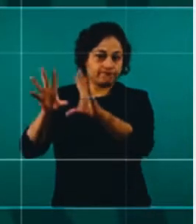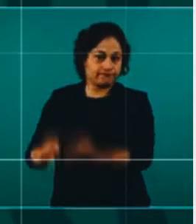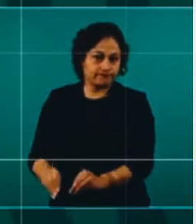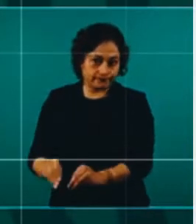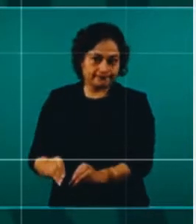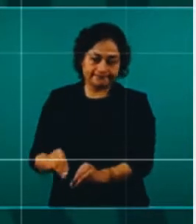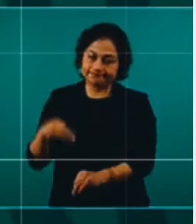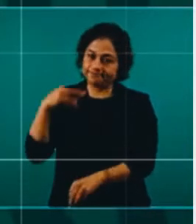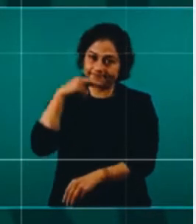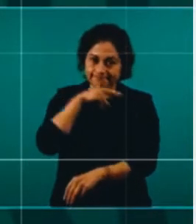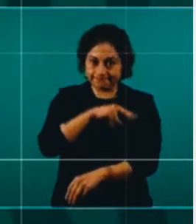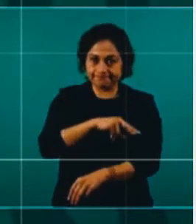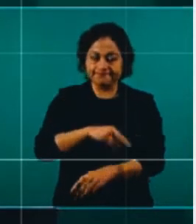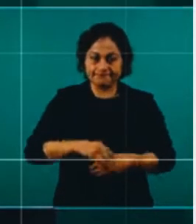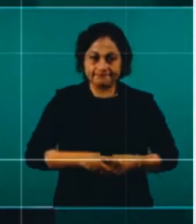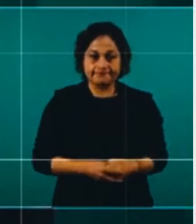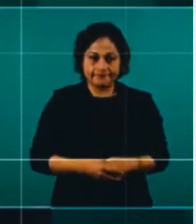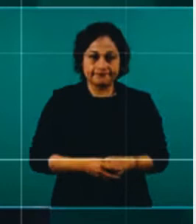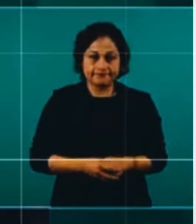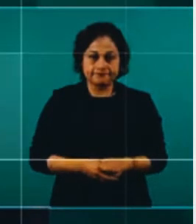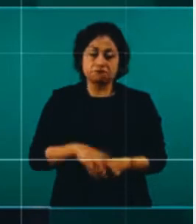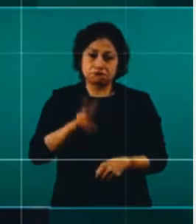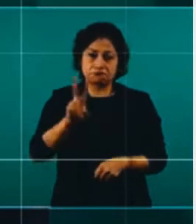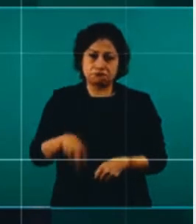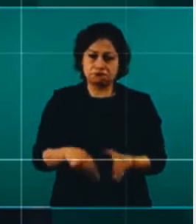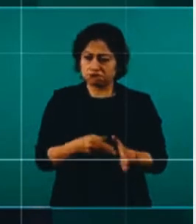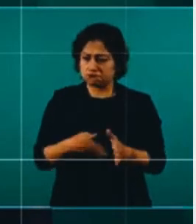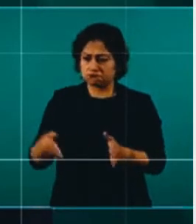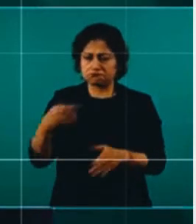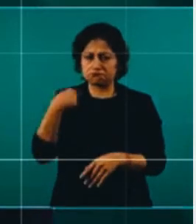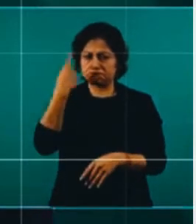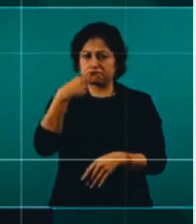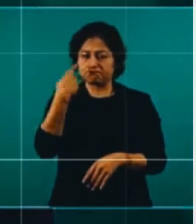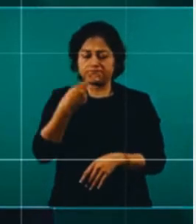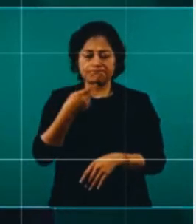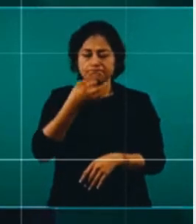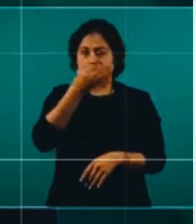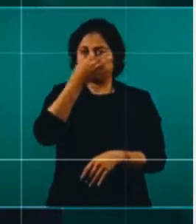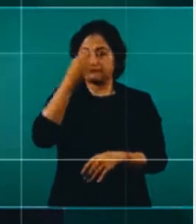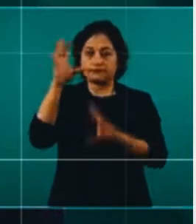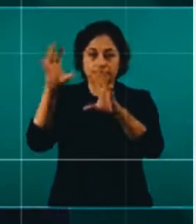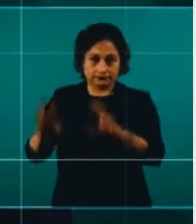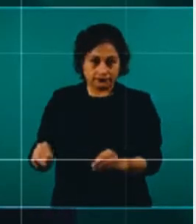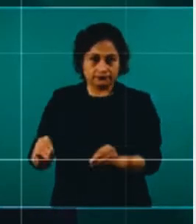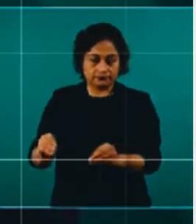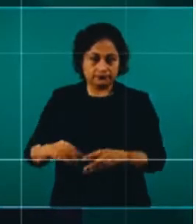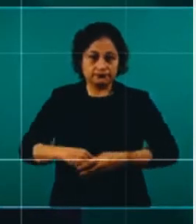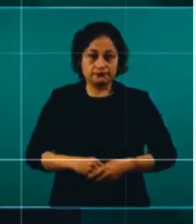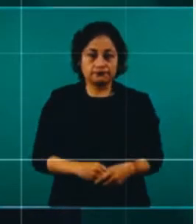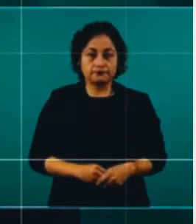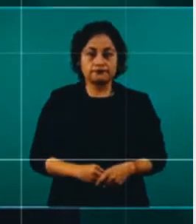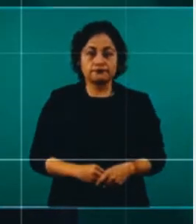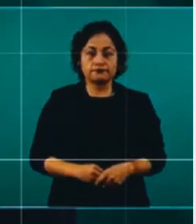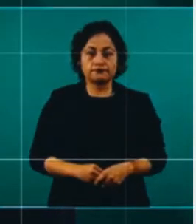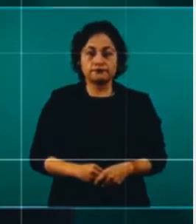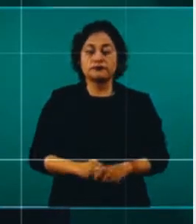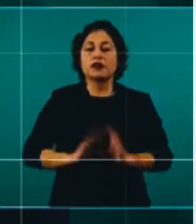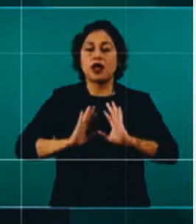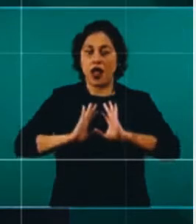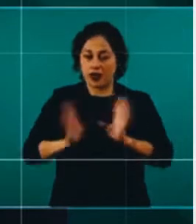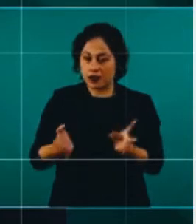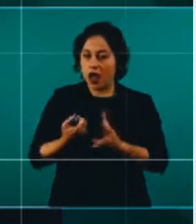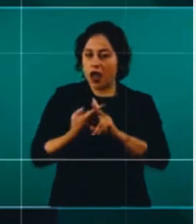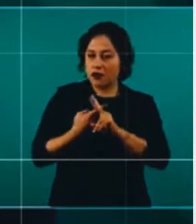en muy pocas horas y ya se inició la investigación